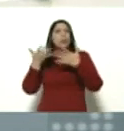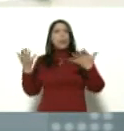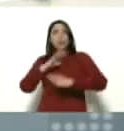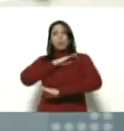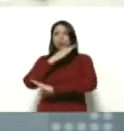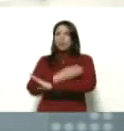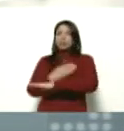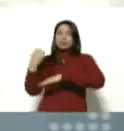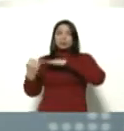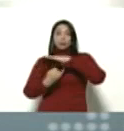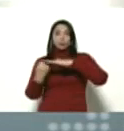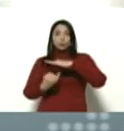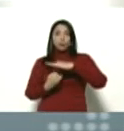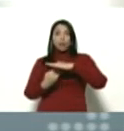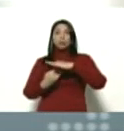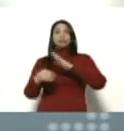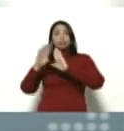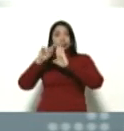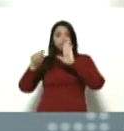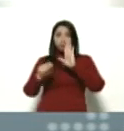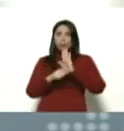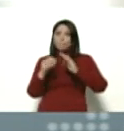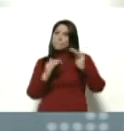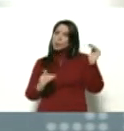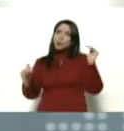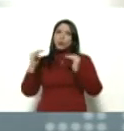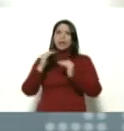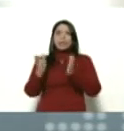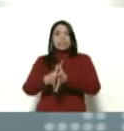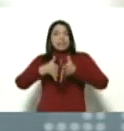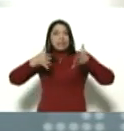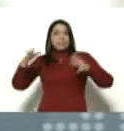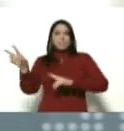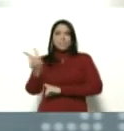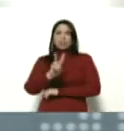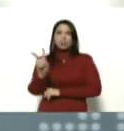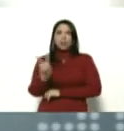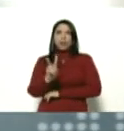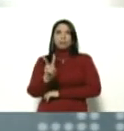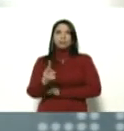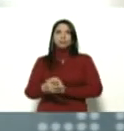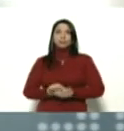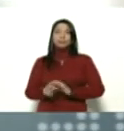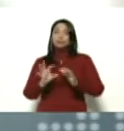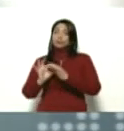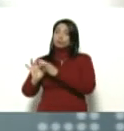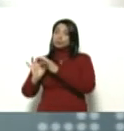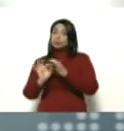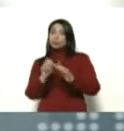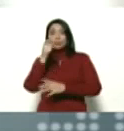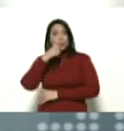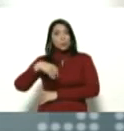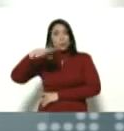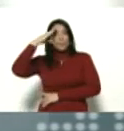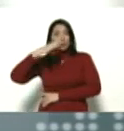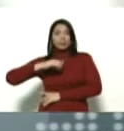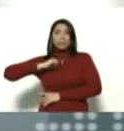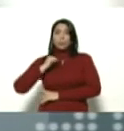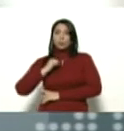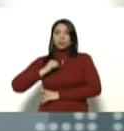institucional, constitucional, moral, tan grande de Venezuela de la Unión Cívico Militar Policial